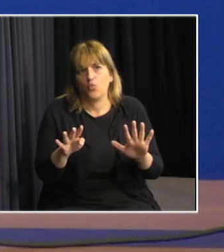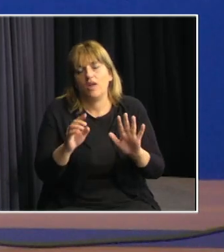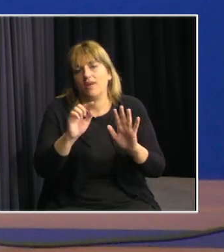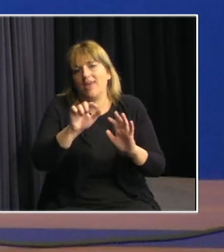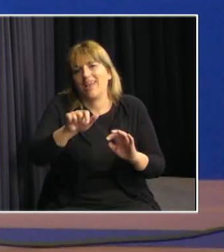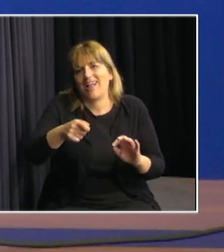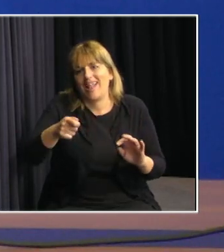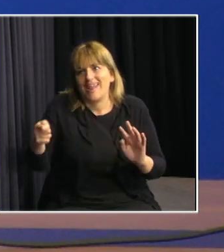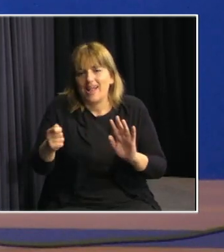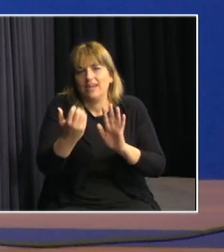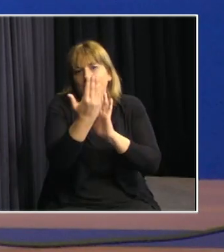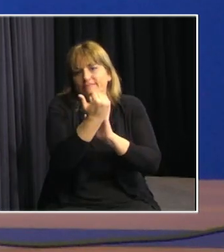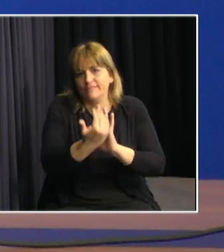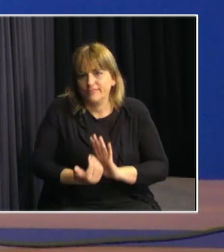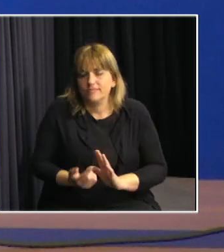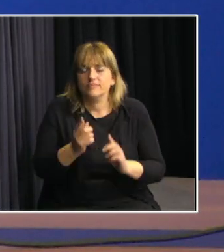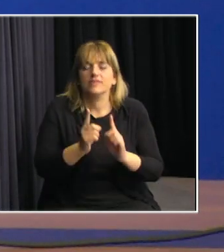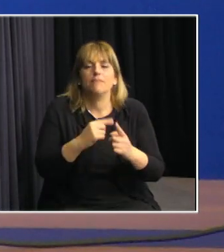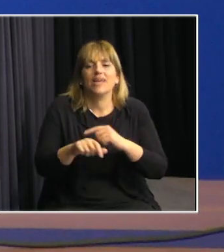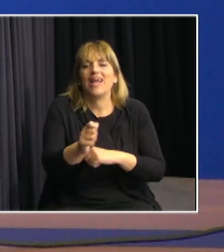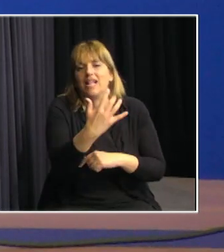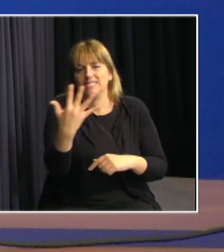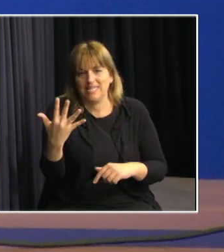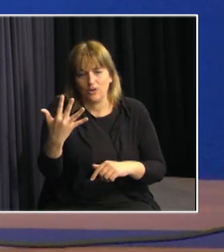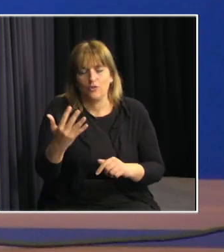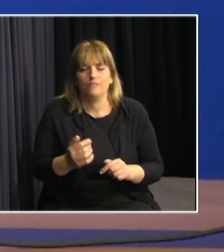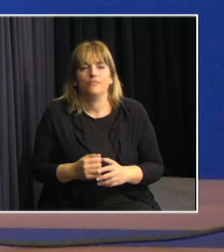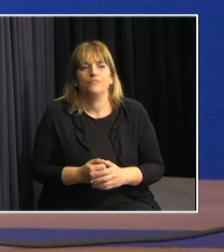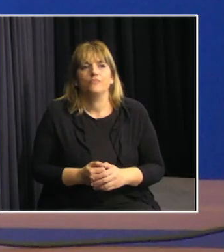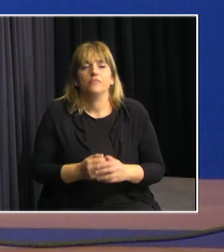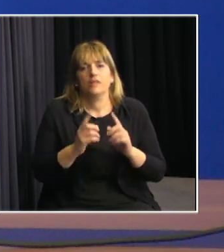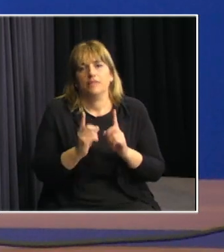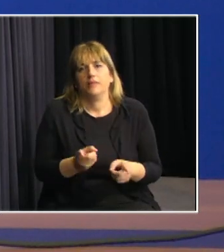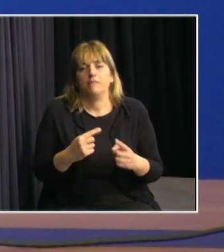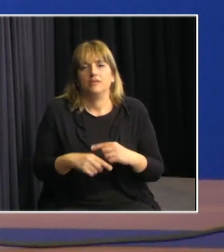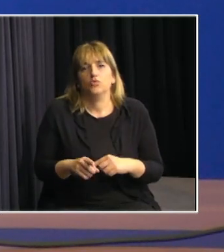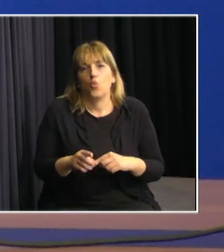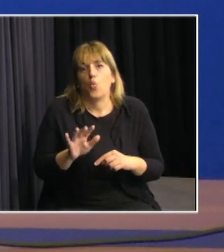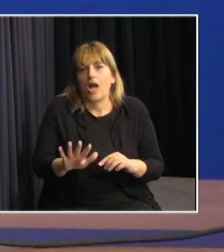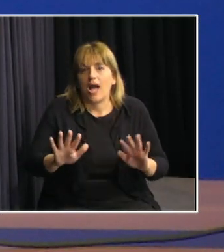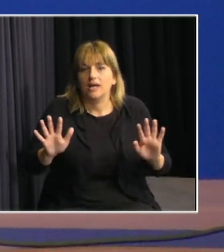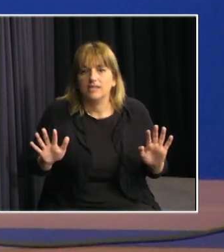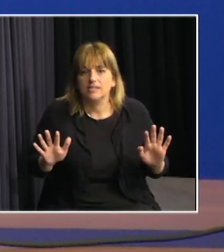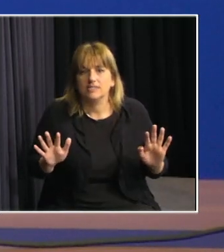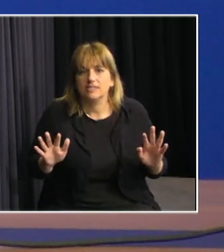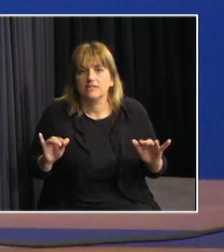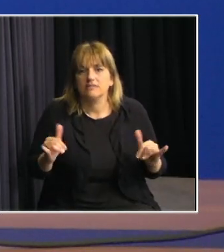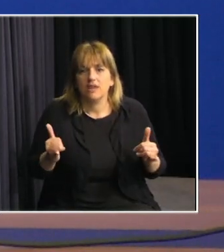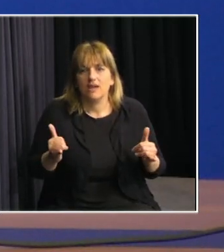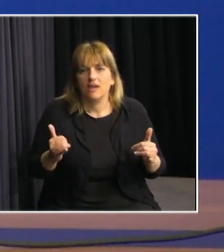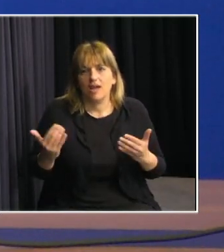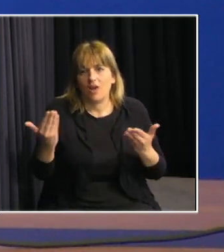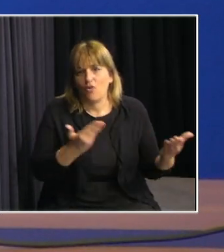y bueno, y también en TNU. En principio sería eso. Le damos la palabra